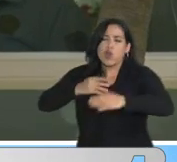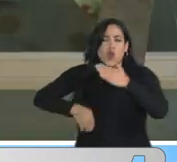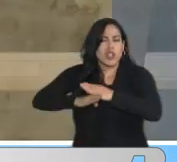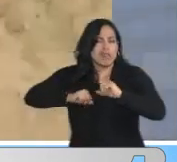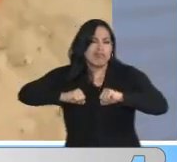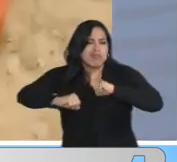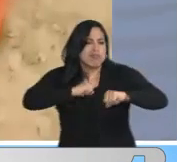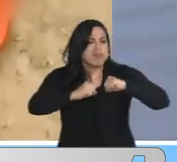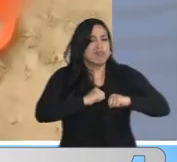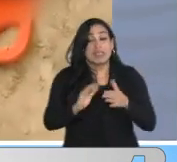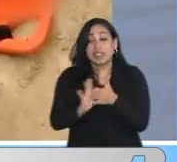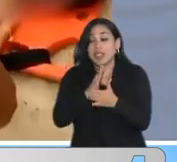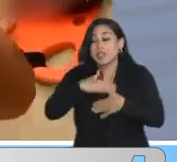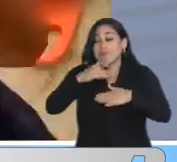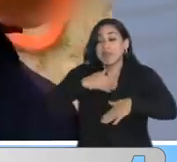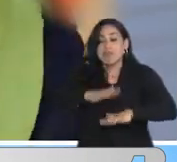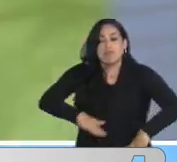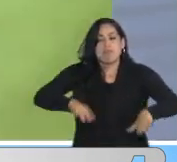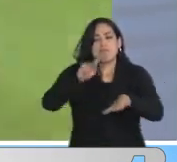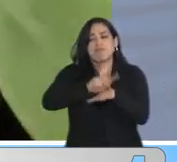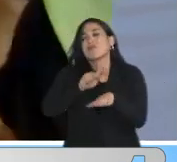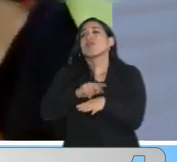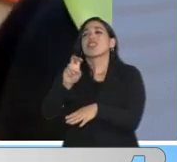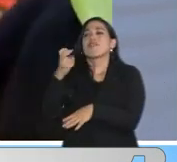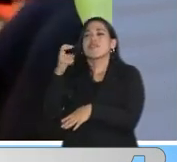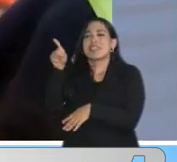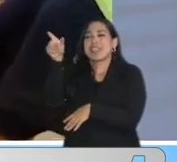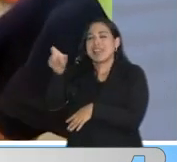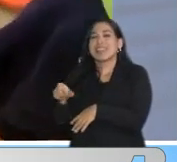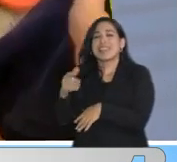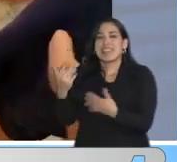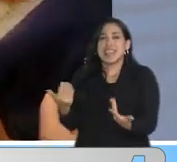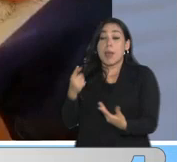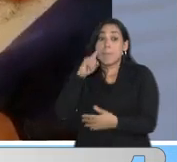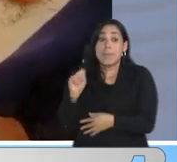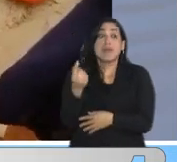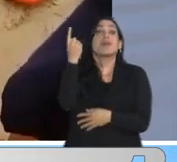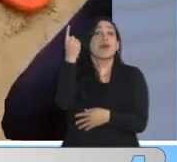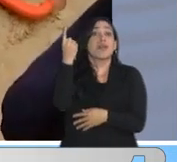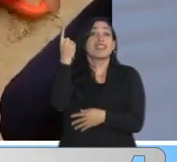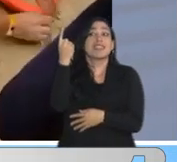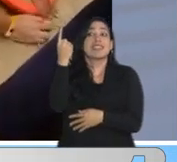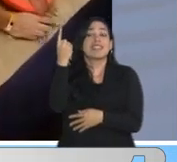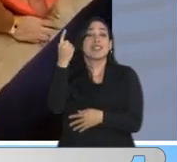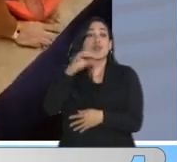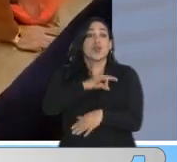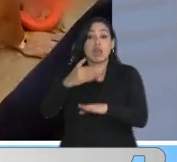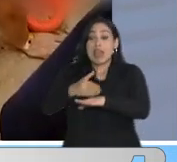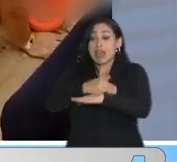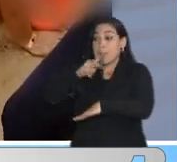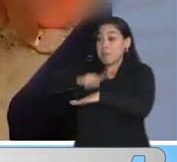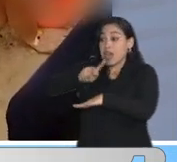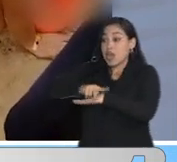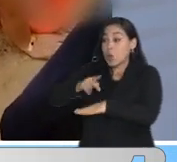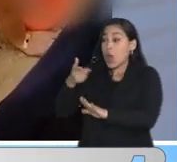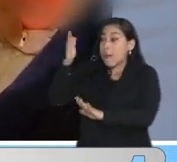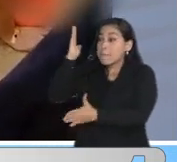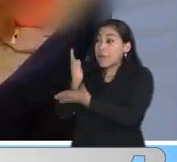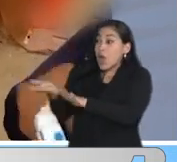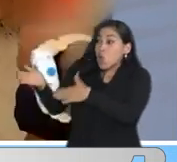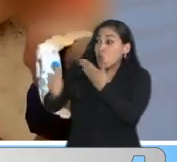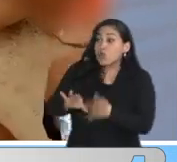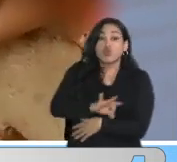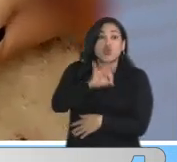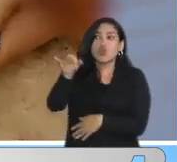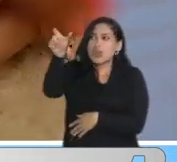hecho tan denesnable para nosotros. Como dijo la Fiscal Zaprisa, es el primer caso que nos toca sufrir en Paraguay, de una persona